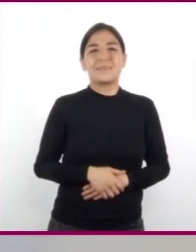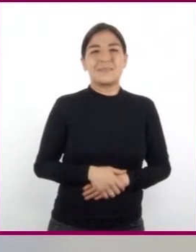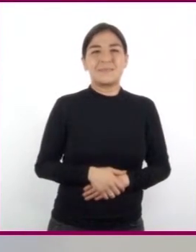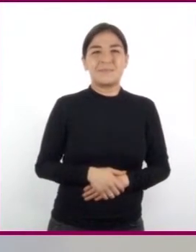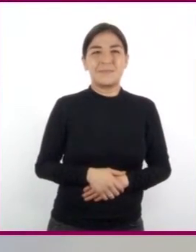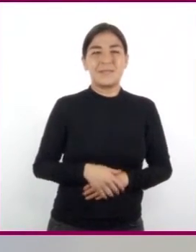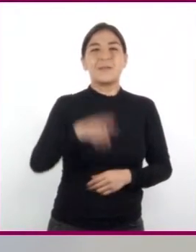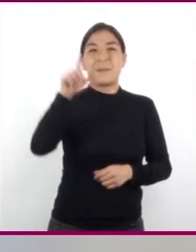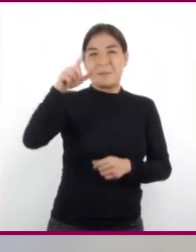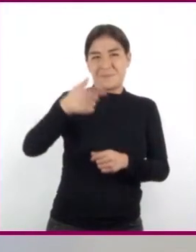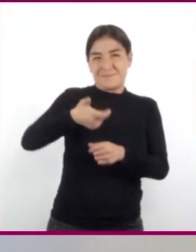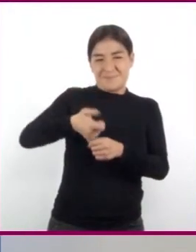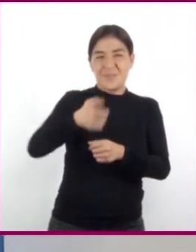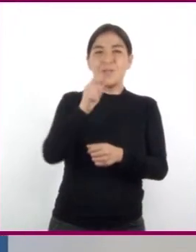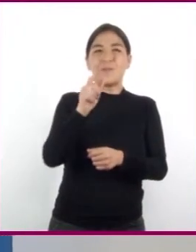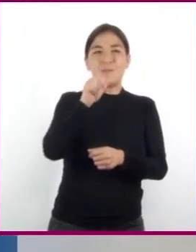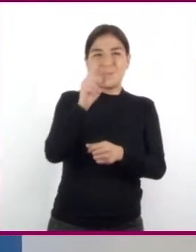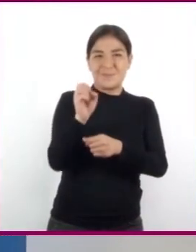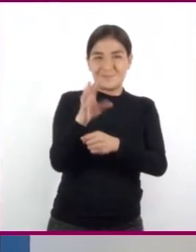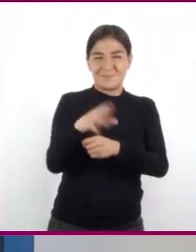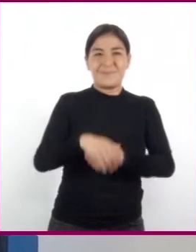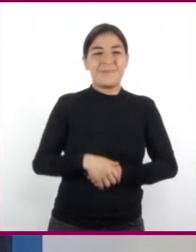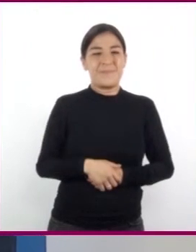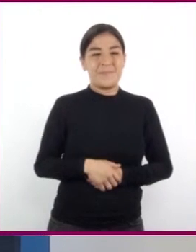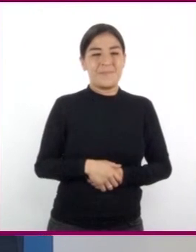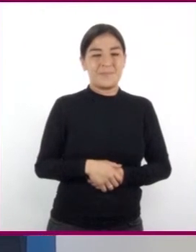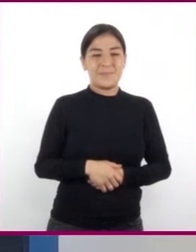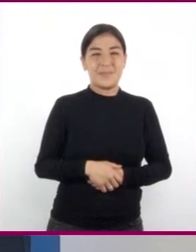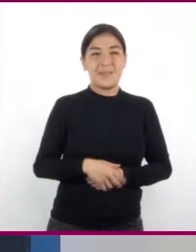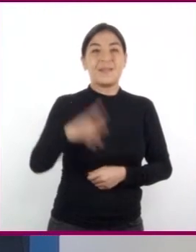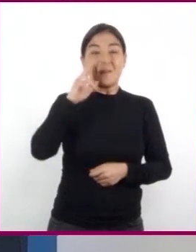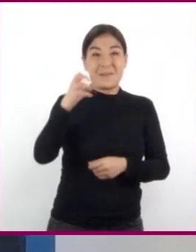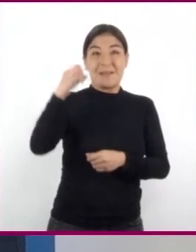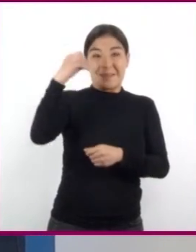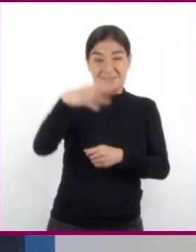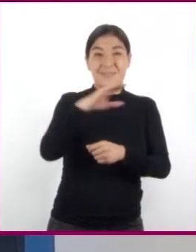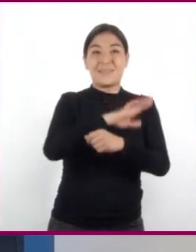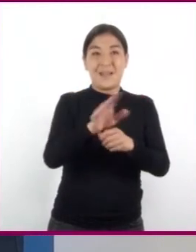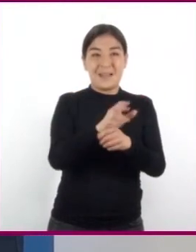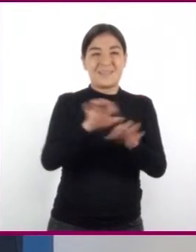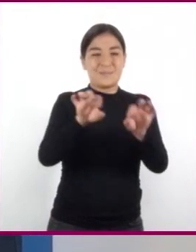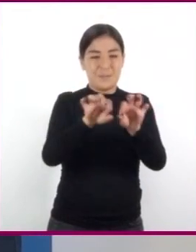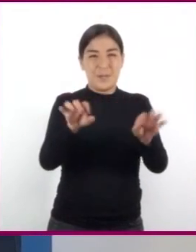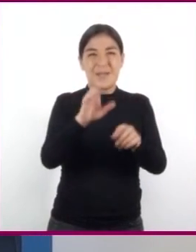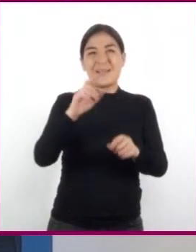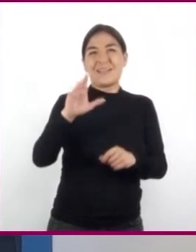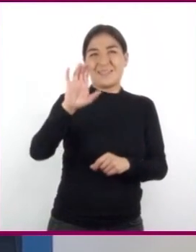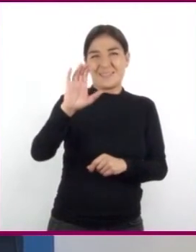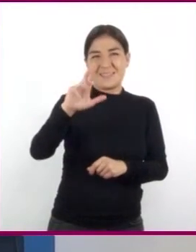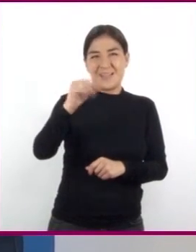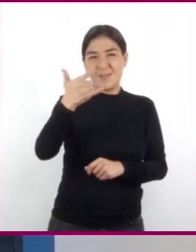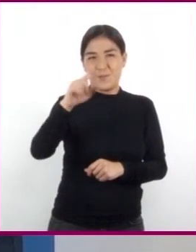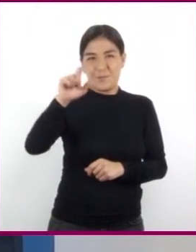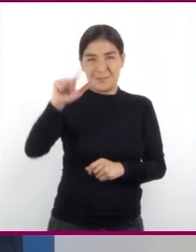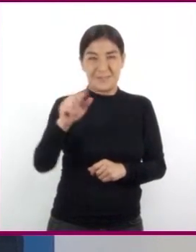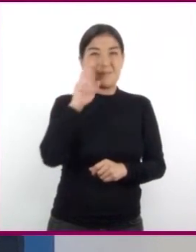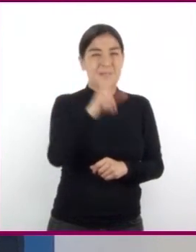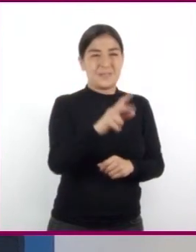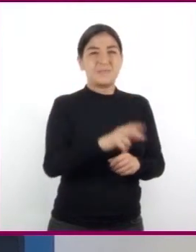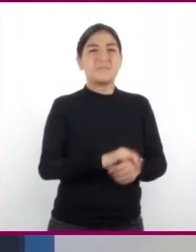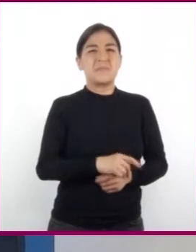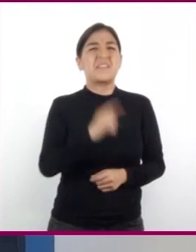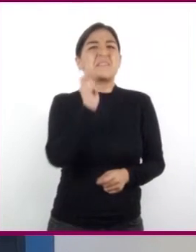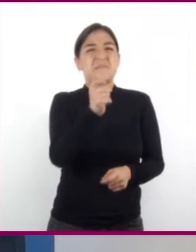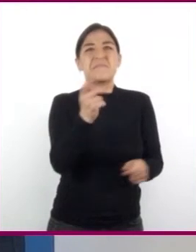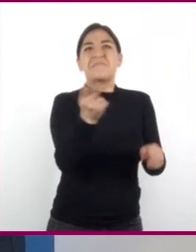encender la lámpara. Acercamos la crayola y después de un minuto, observamos qué